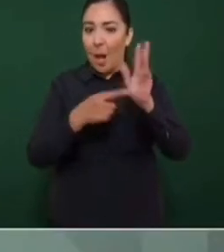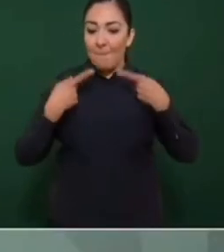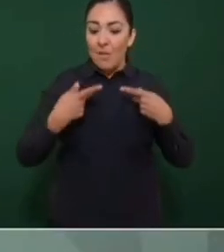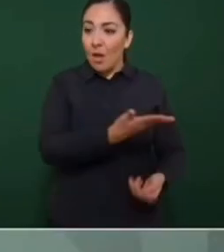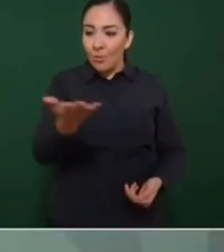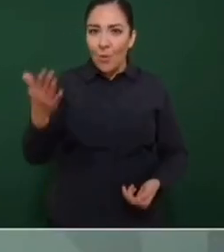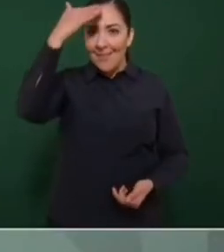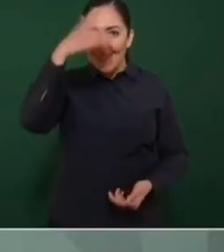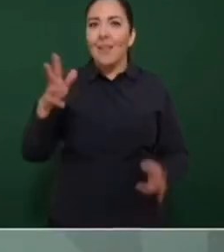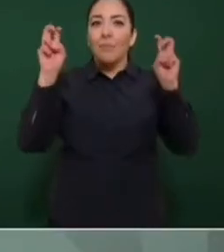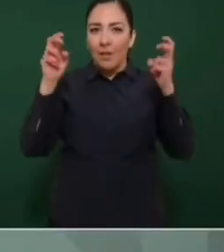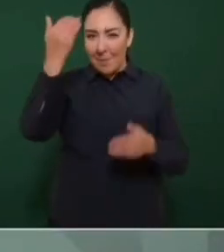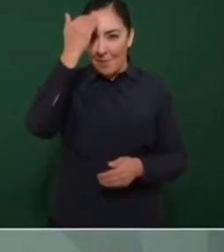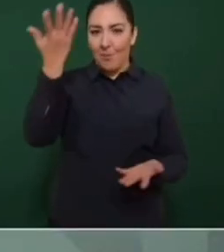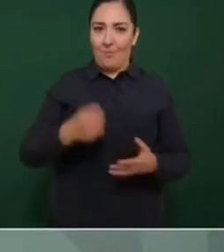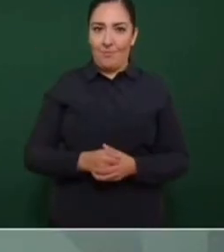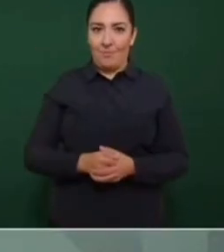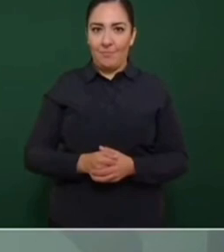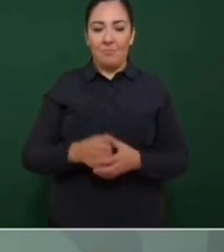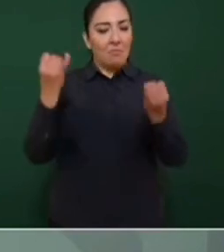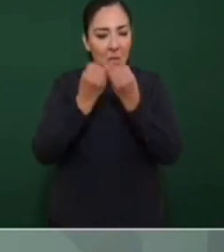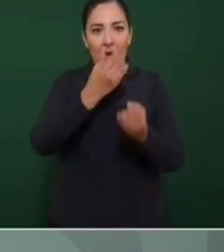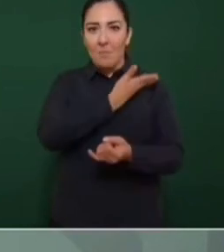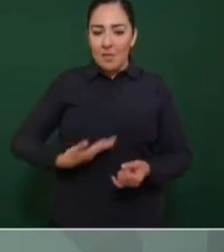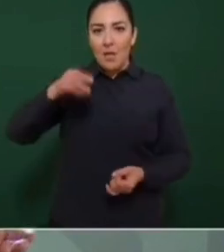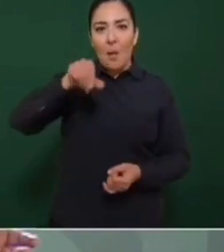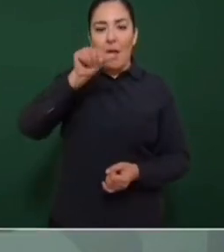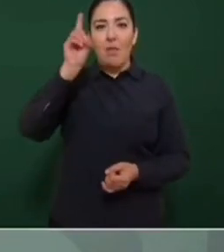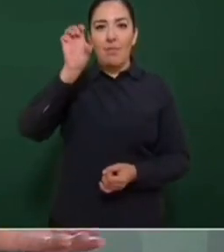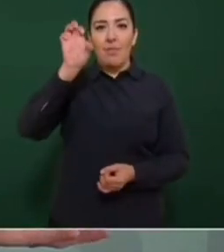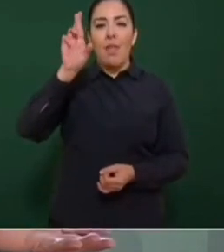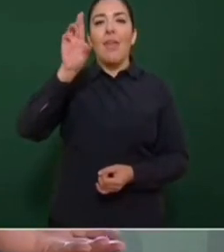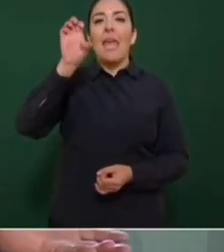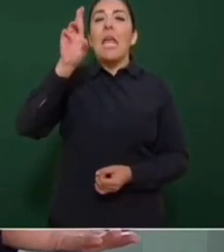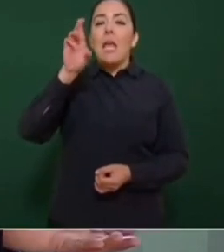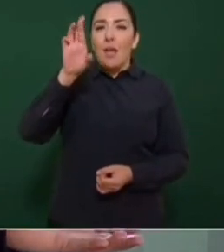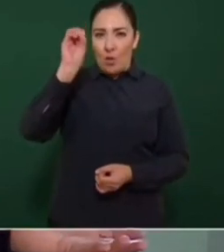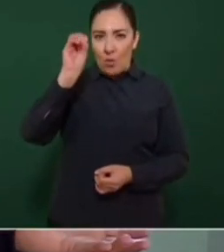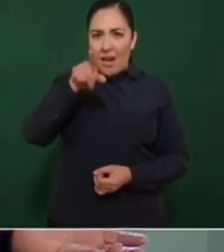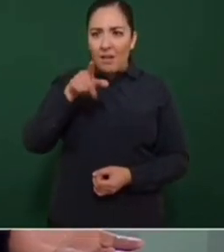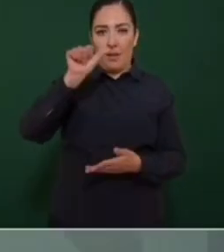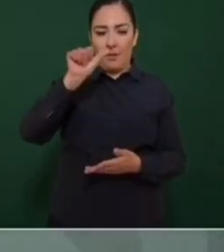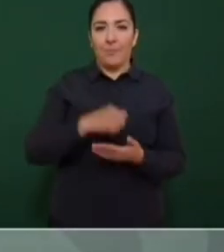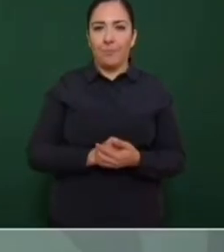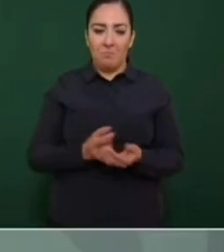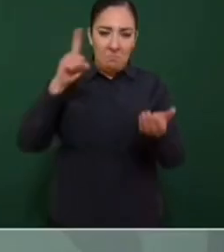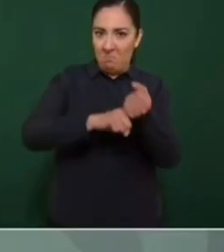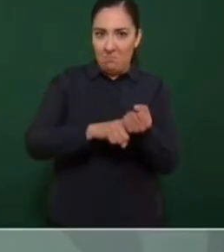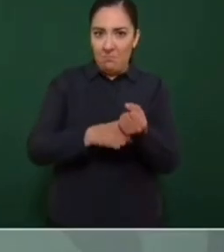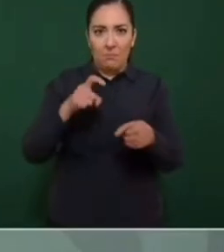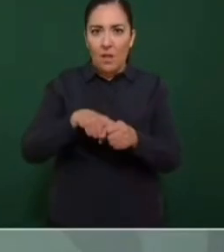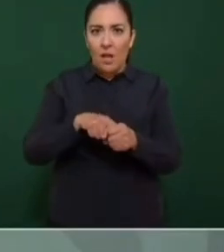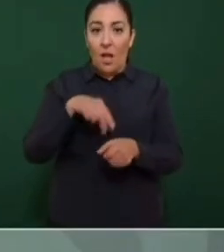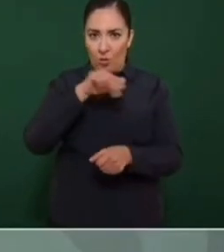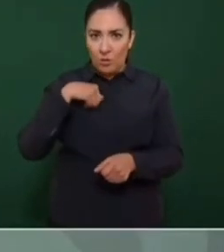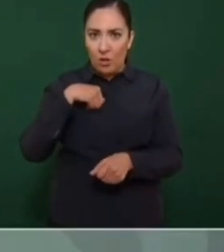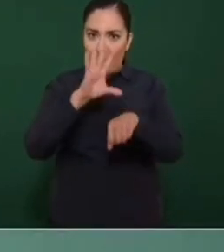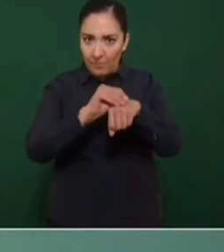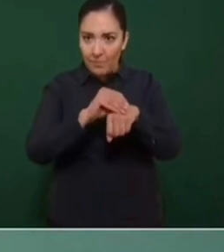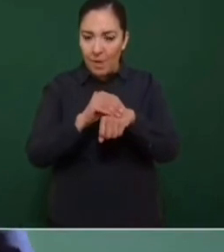de qué se trata. El presidente Madero, apóstol de la democracia, no tenía cómo defenderse. O nosotros no vamos a permitir eso.